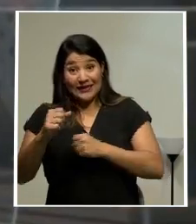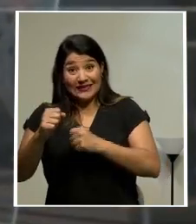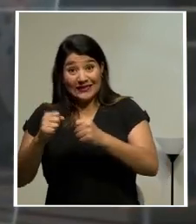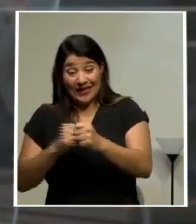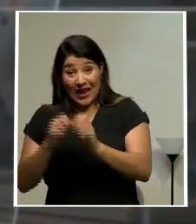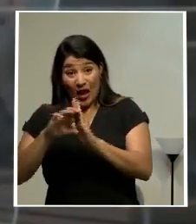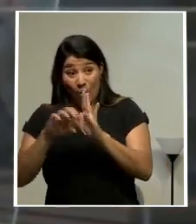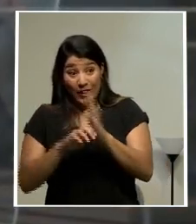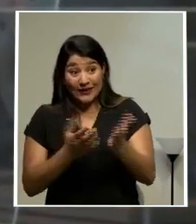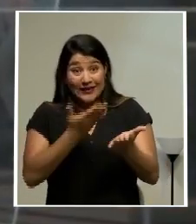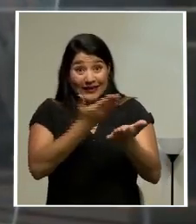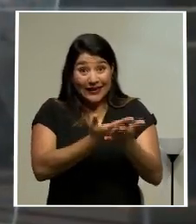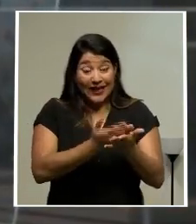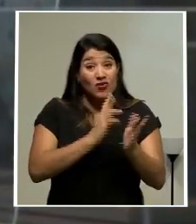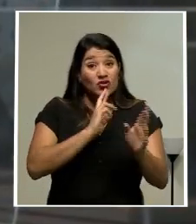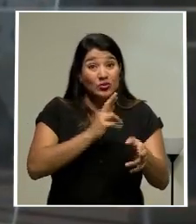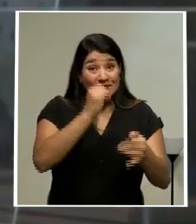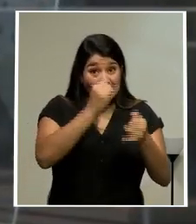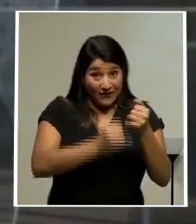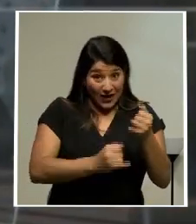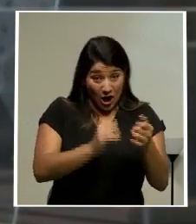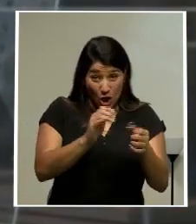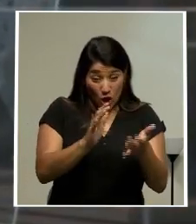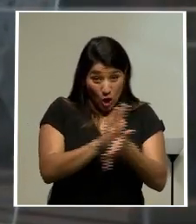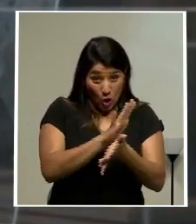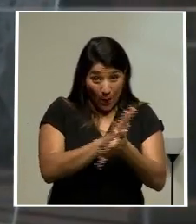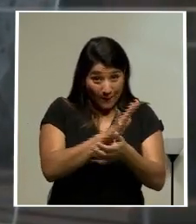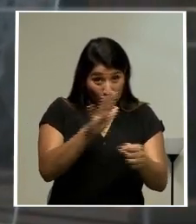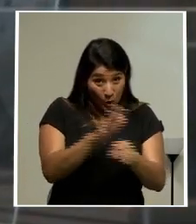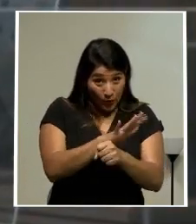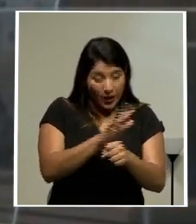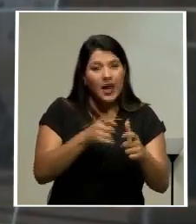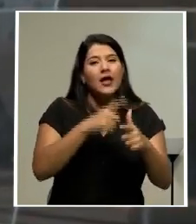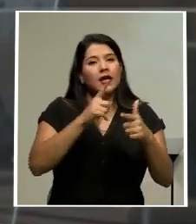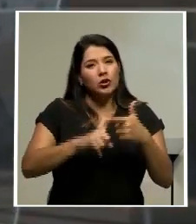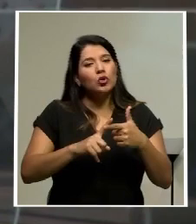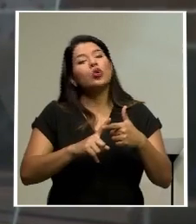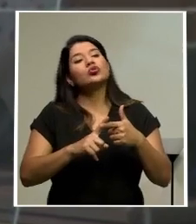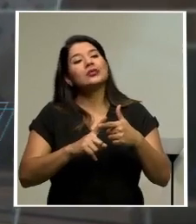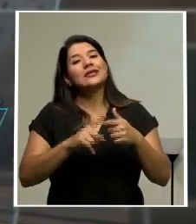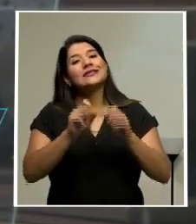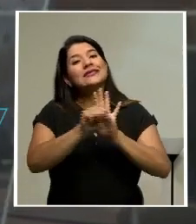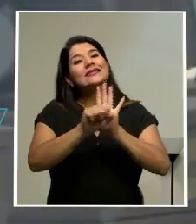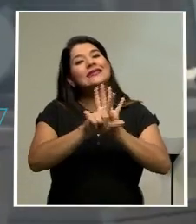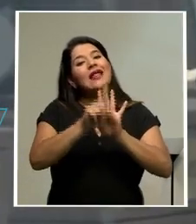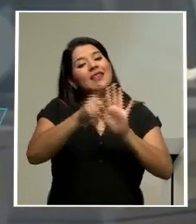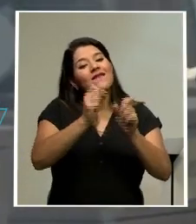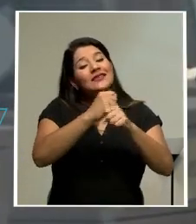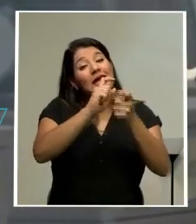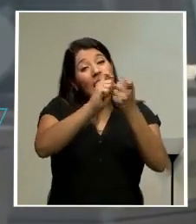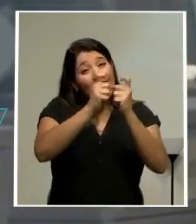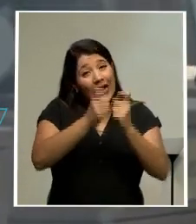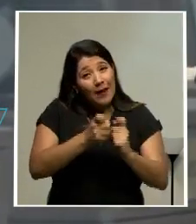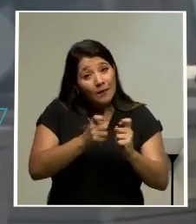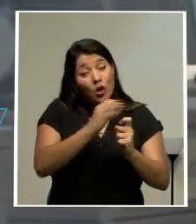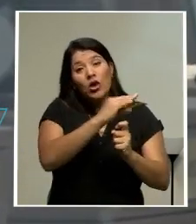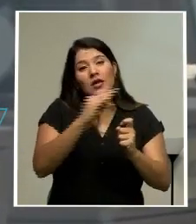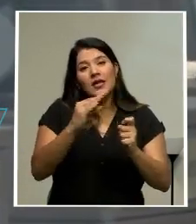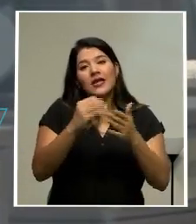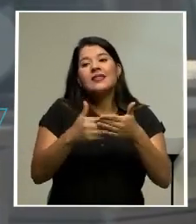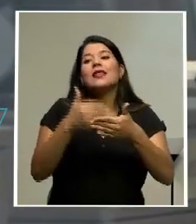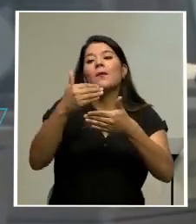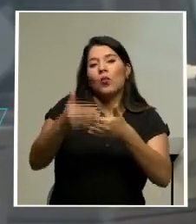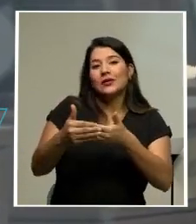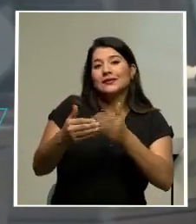Consultas Constitucionalidad, donde se va a tener que tomar en cuenta lo señalado por la sala, hacer las modificaciones y enviar el proyecto al plenario para su